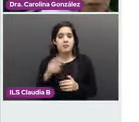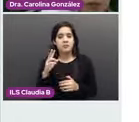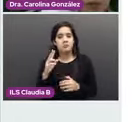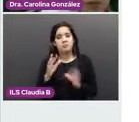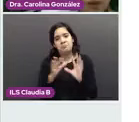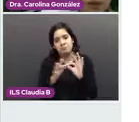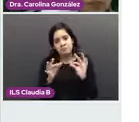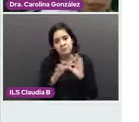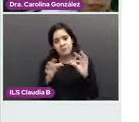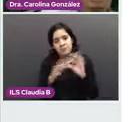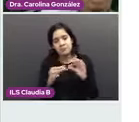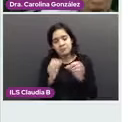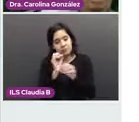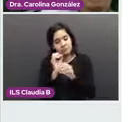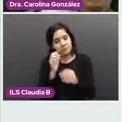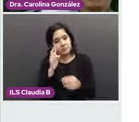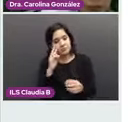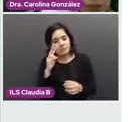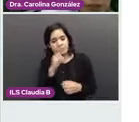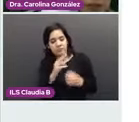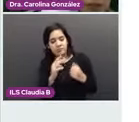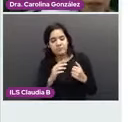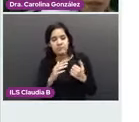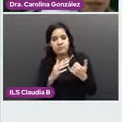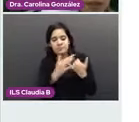satisfactoria.